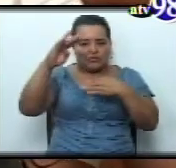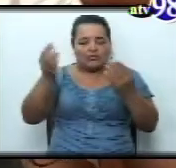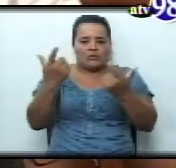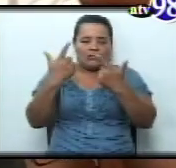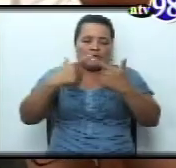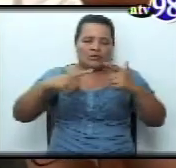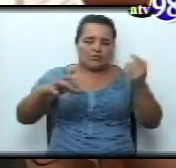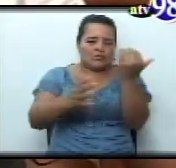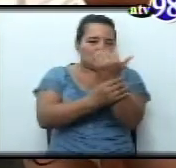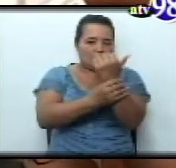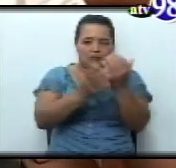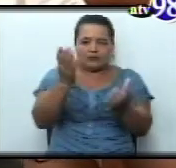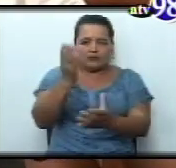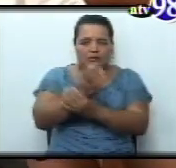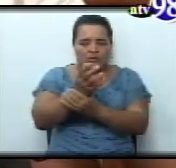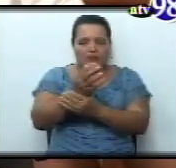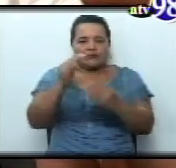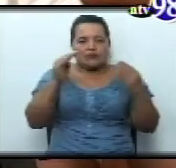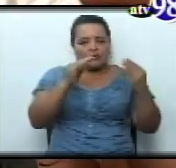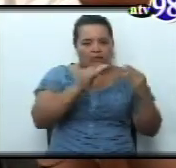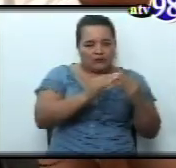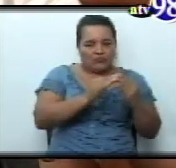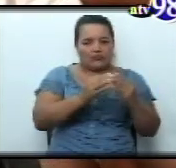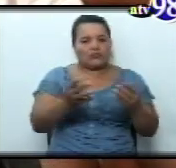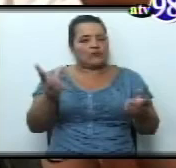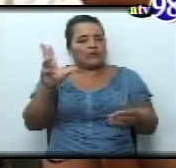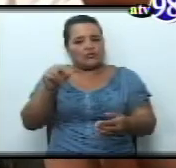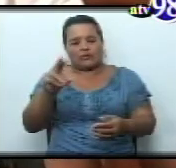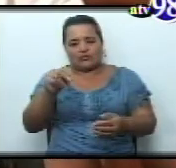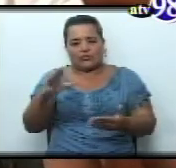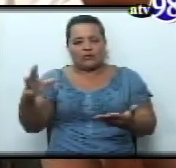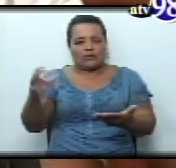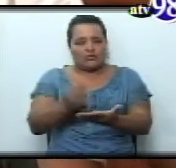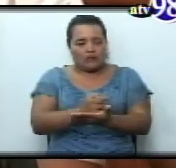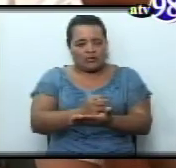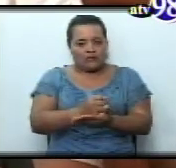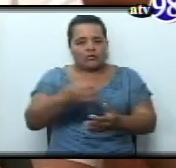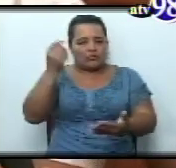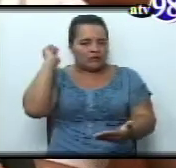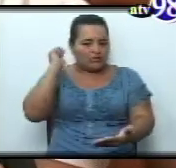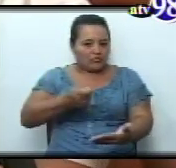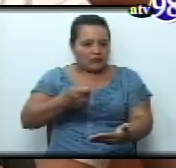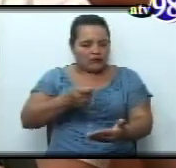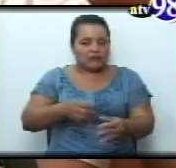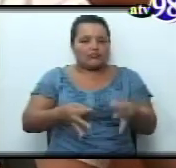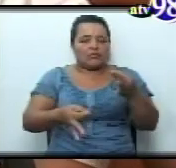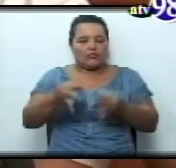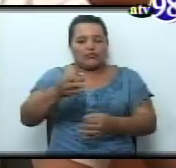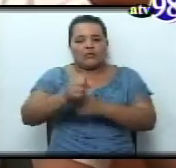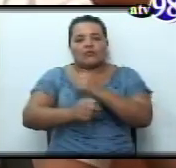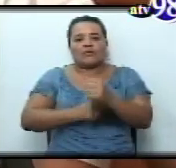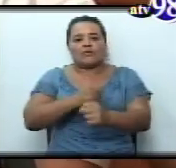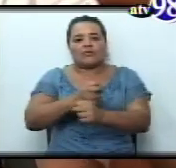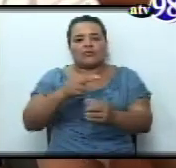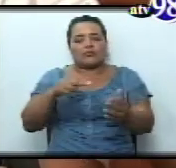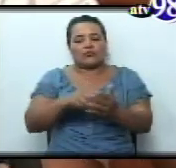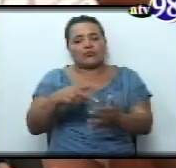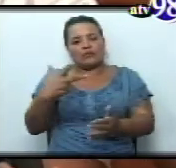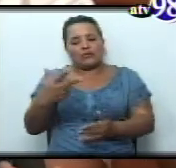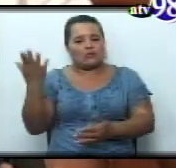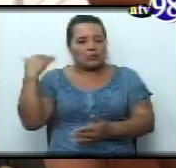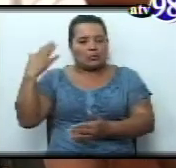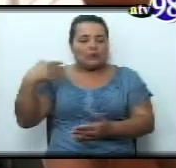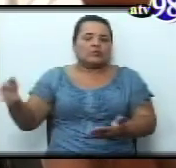libertad también está desfasado. No se corresponde al Código Penal que entró en vigencia en el 2008. El sistema